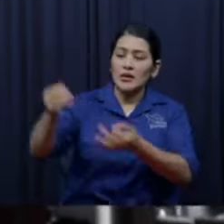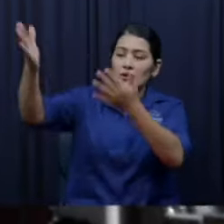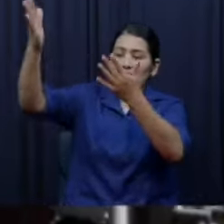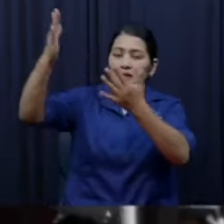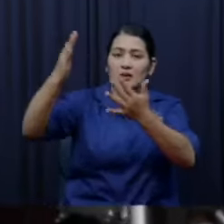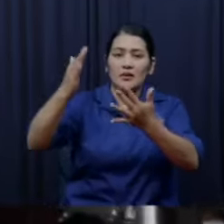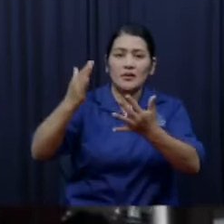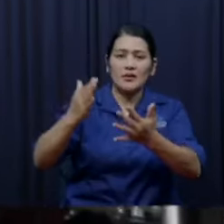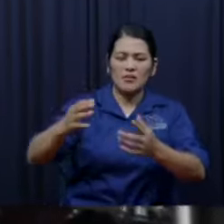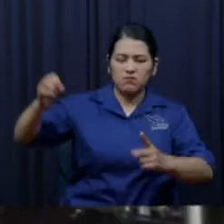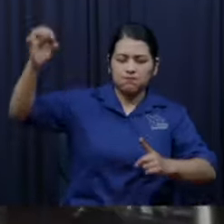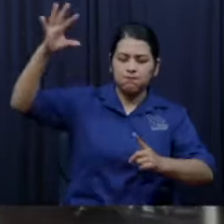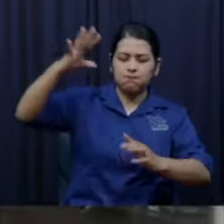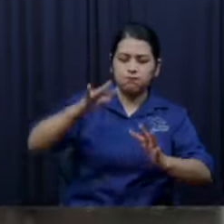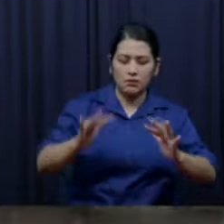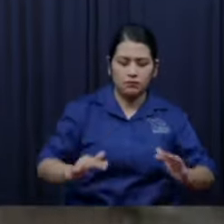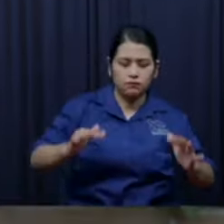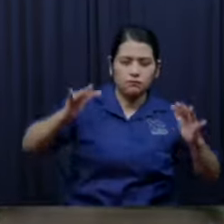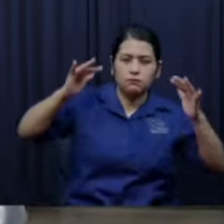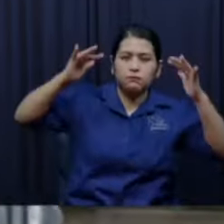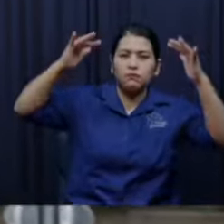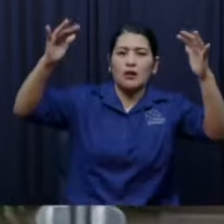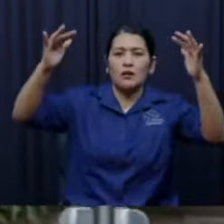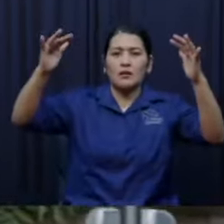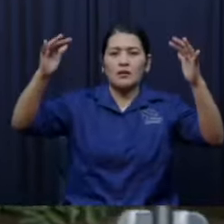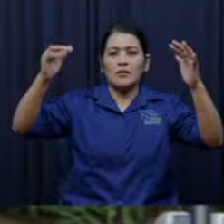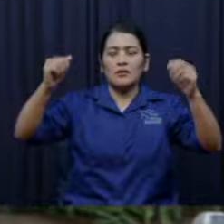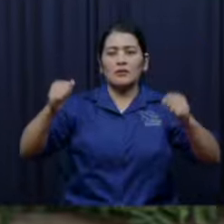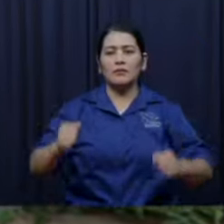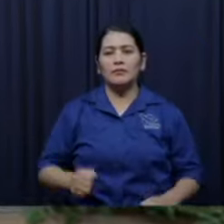mandamos a ese lugar por cierto ya hasta falleció